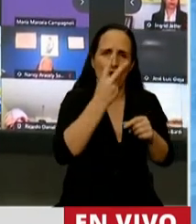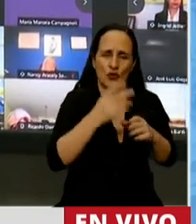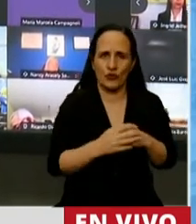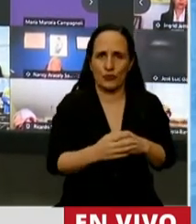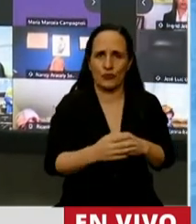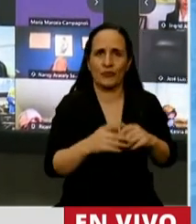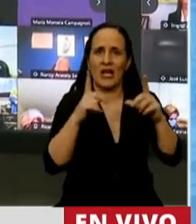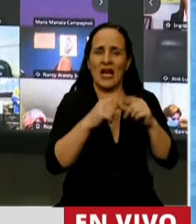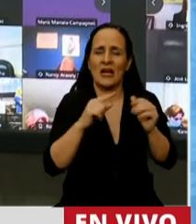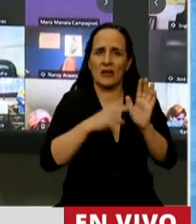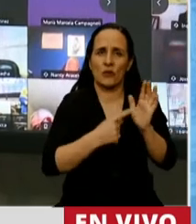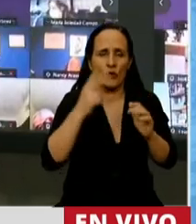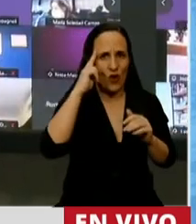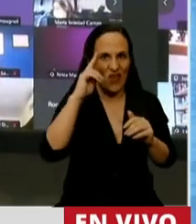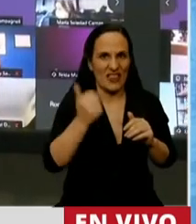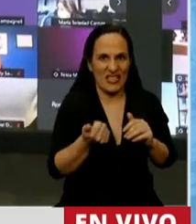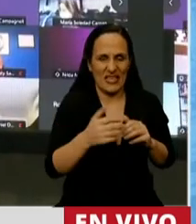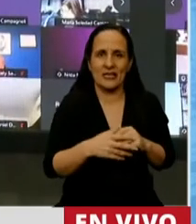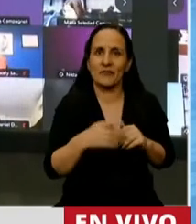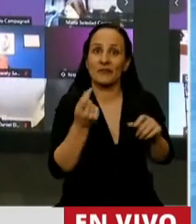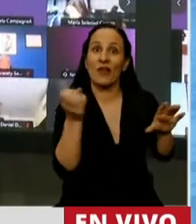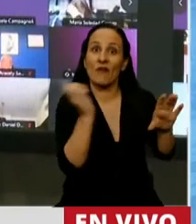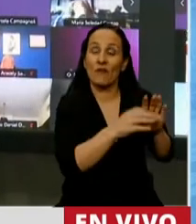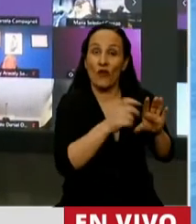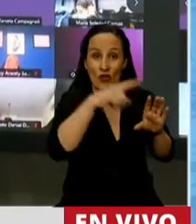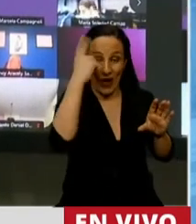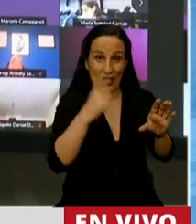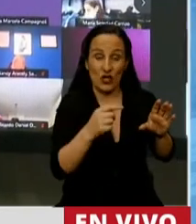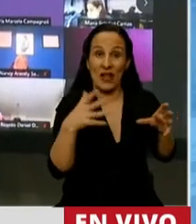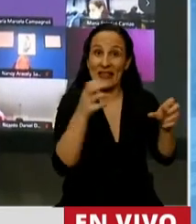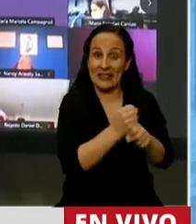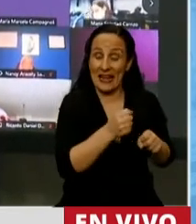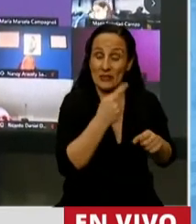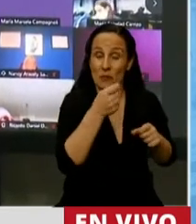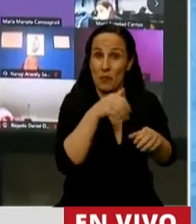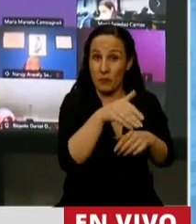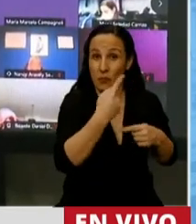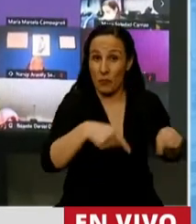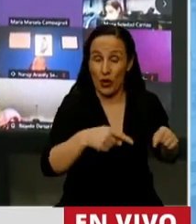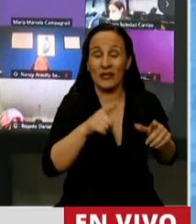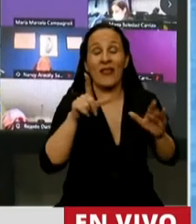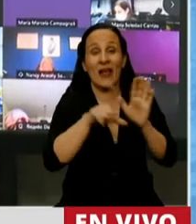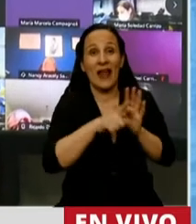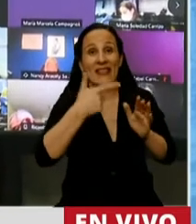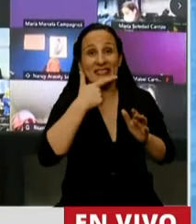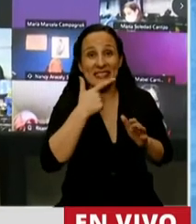Artículo 96. Incorpórese al Fondo Nacional del Transporte creado por el artículo 1 de la Ley 17